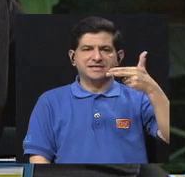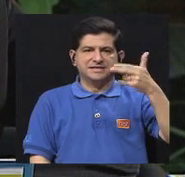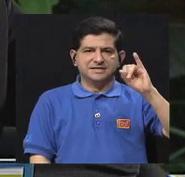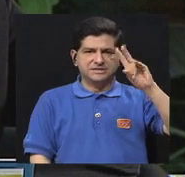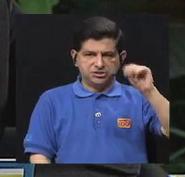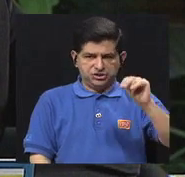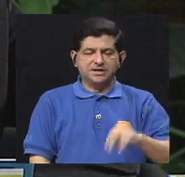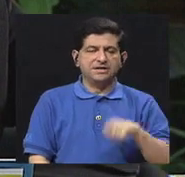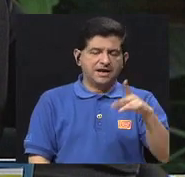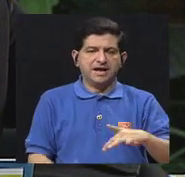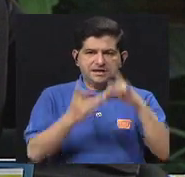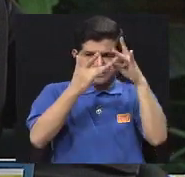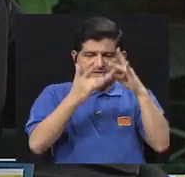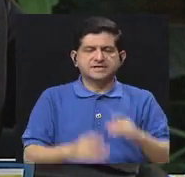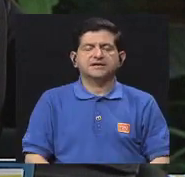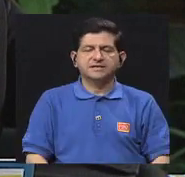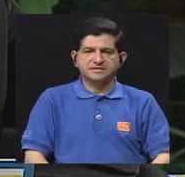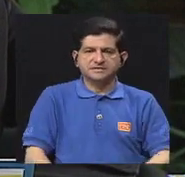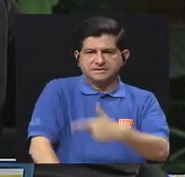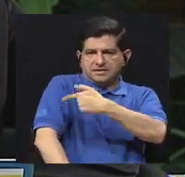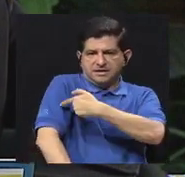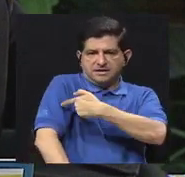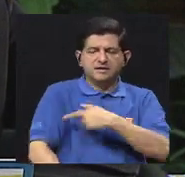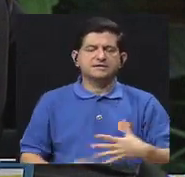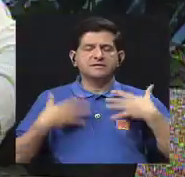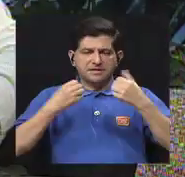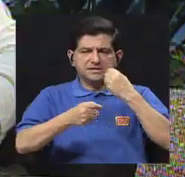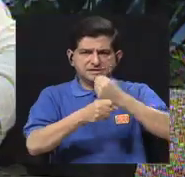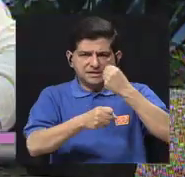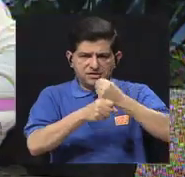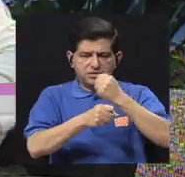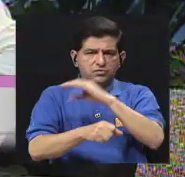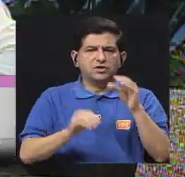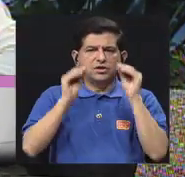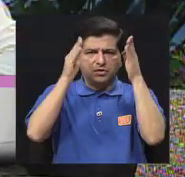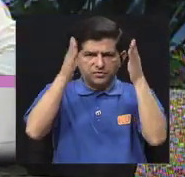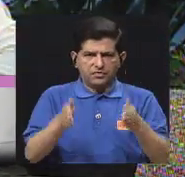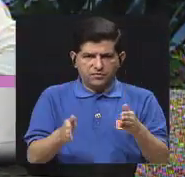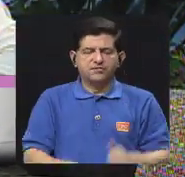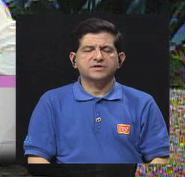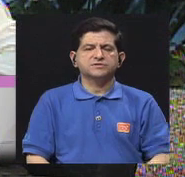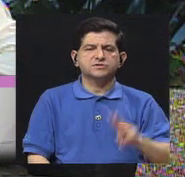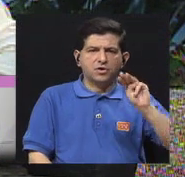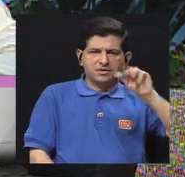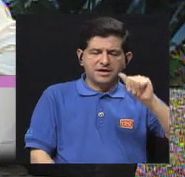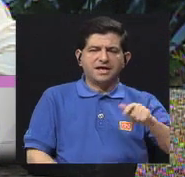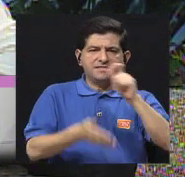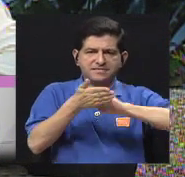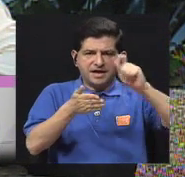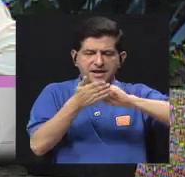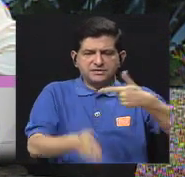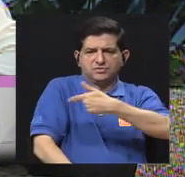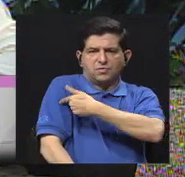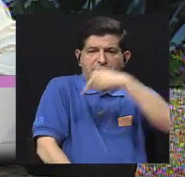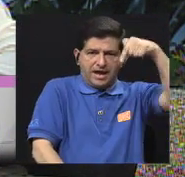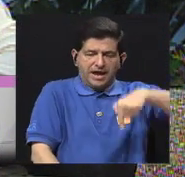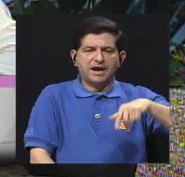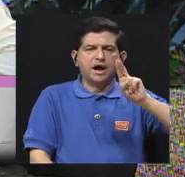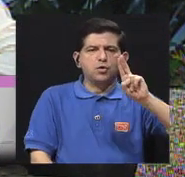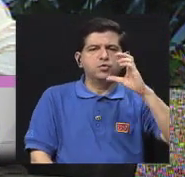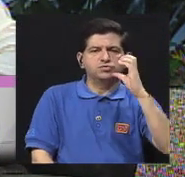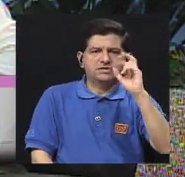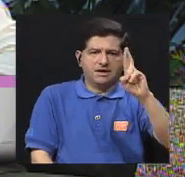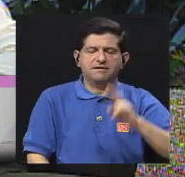él es especialista en enfermería de la salud laboral y docente de la maestría de la Escuela de Enfermería de aquí, de la